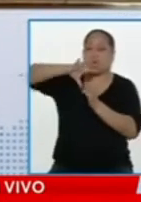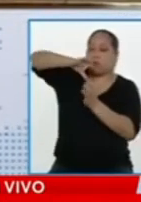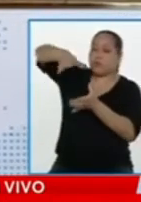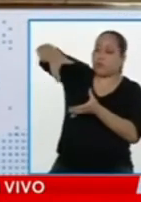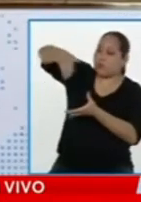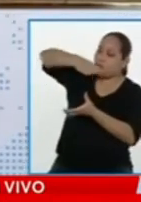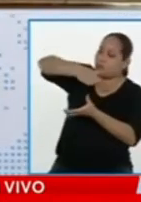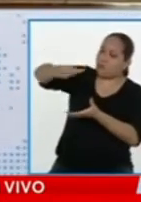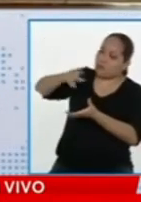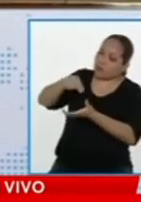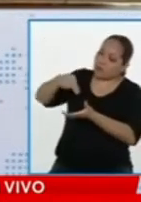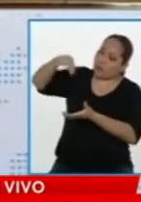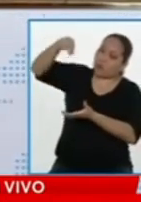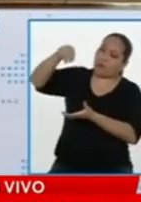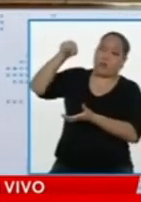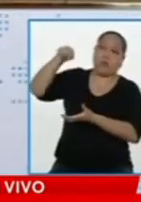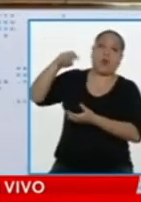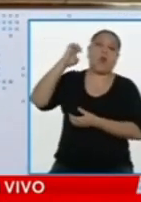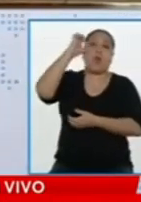Luego fue muy parcial.